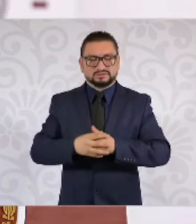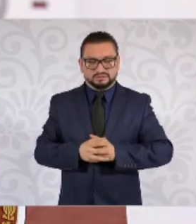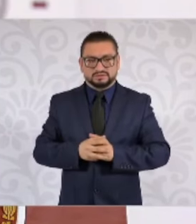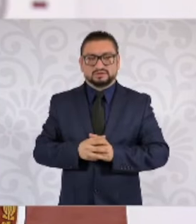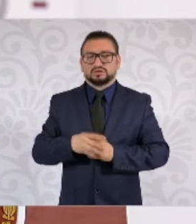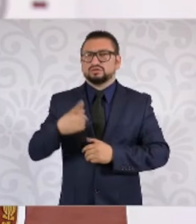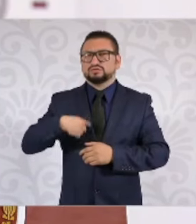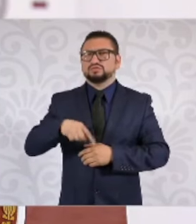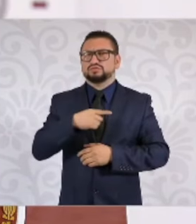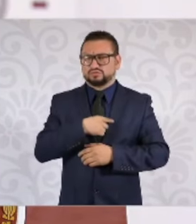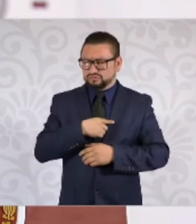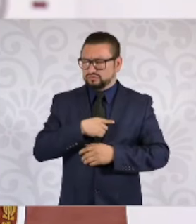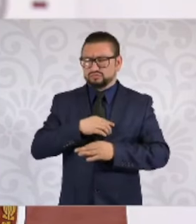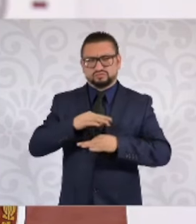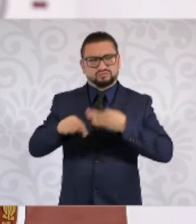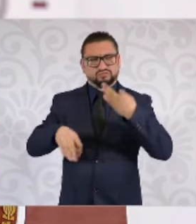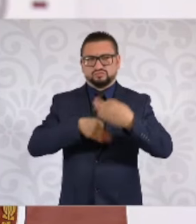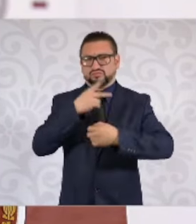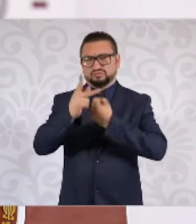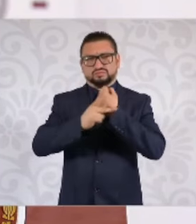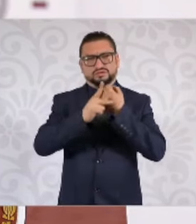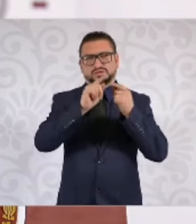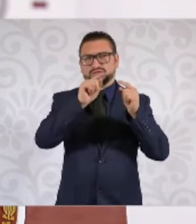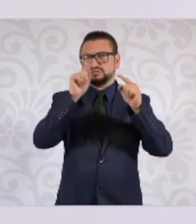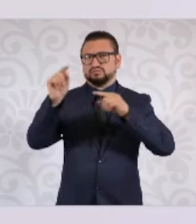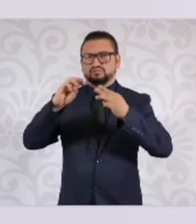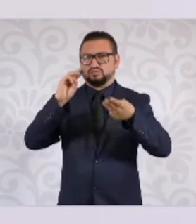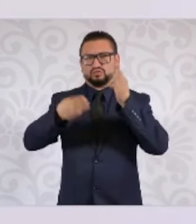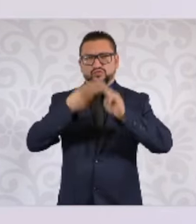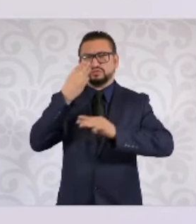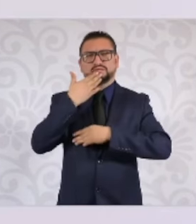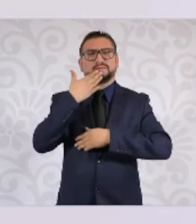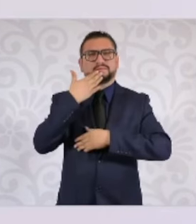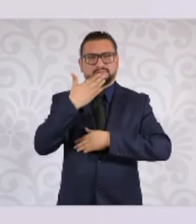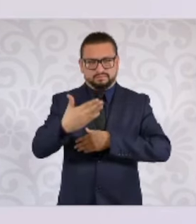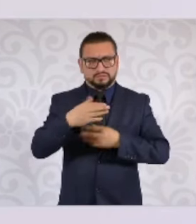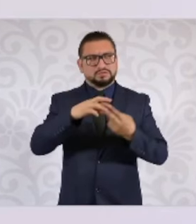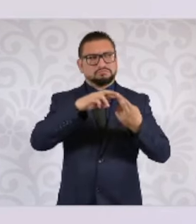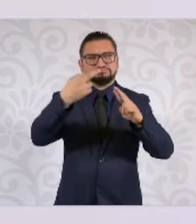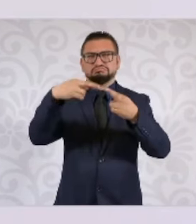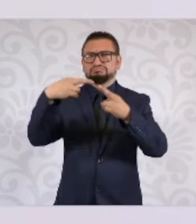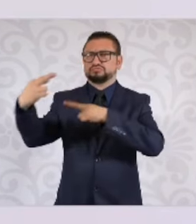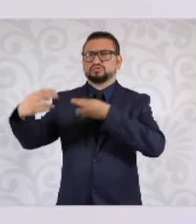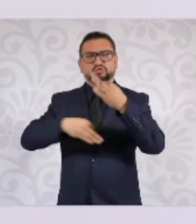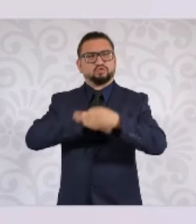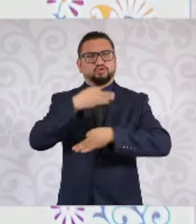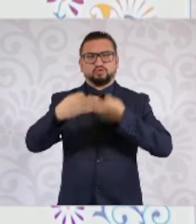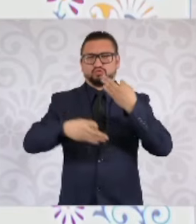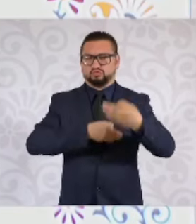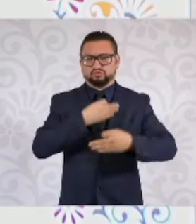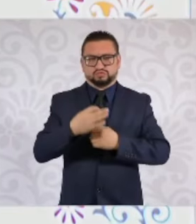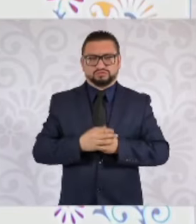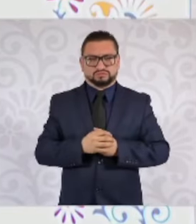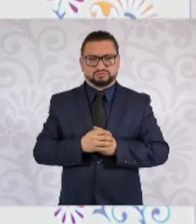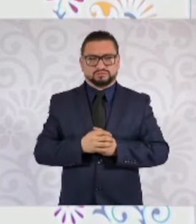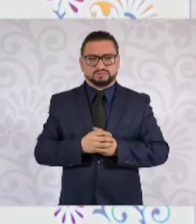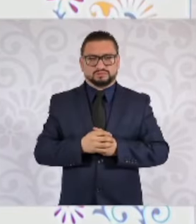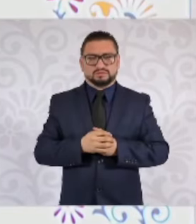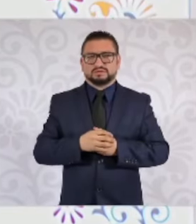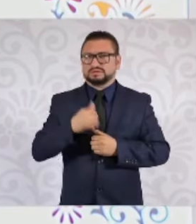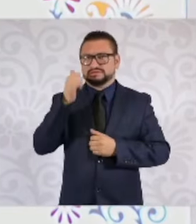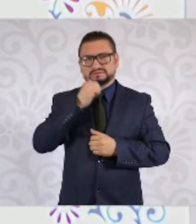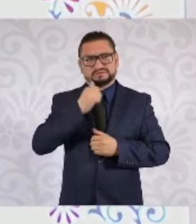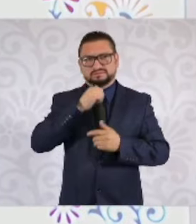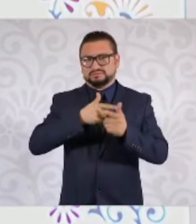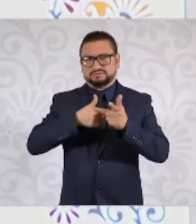buena relación con todos los países del mundo, con todos, y siempre va a ser